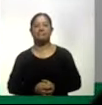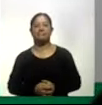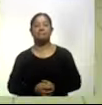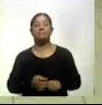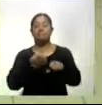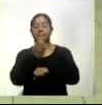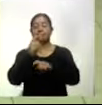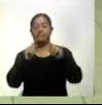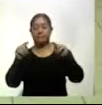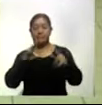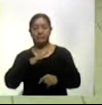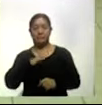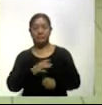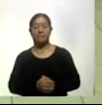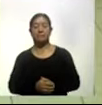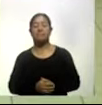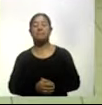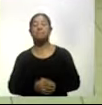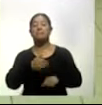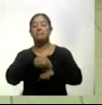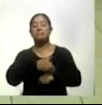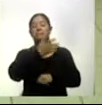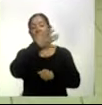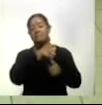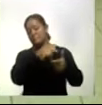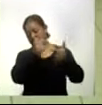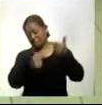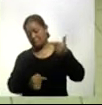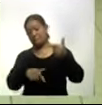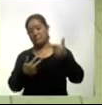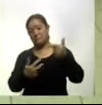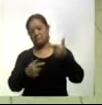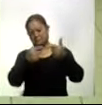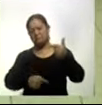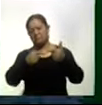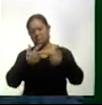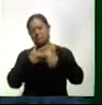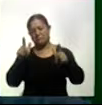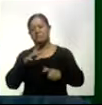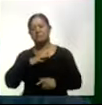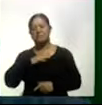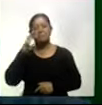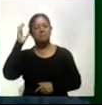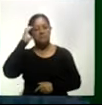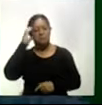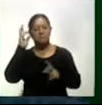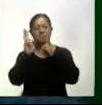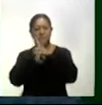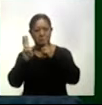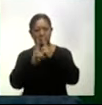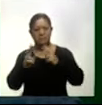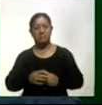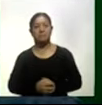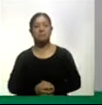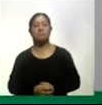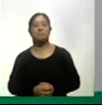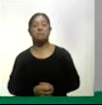se encuentra entre el lugar 10 y 13 y se cuenta con una disponibilidad de camas con ventilador y entre el lugar